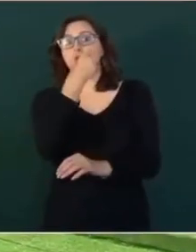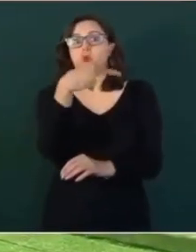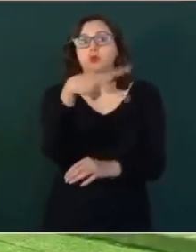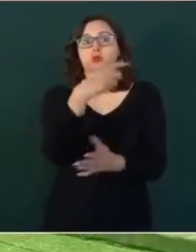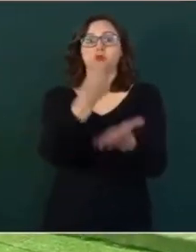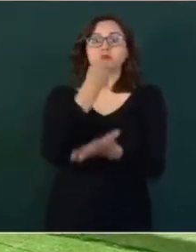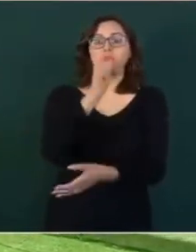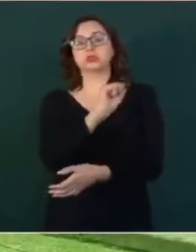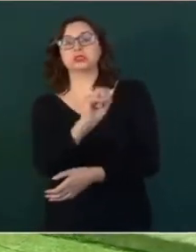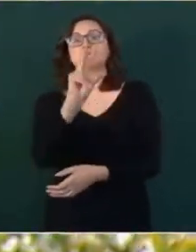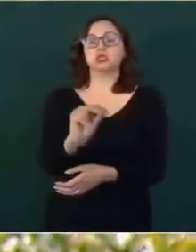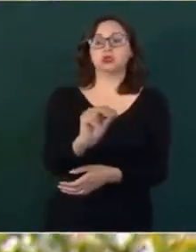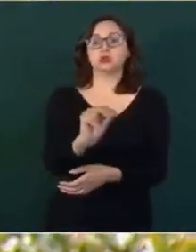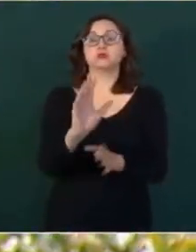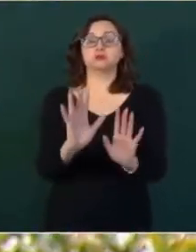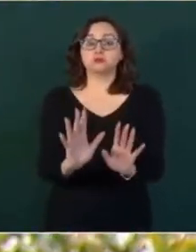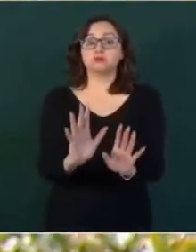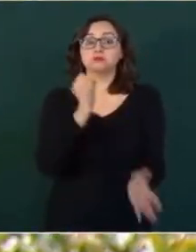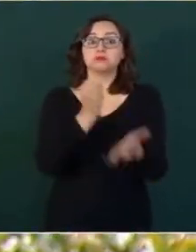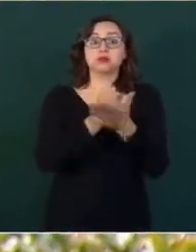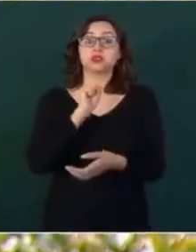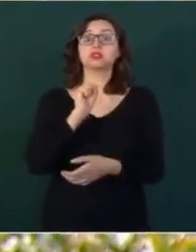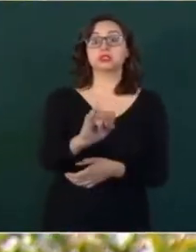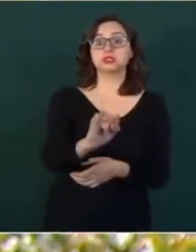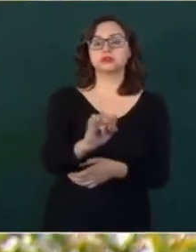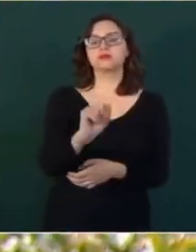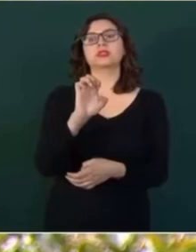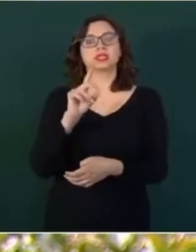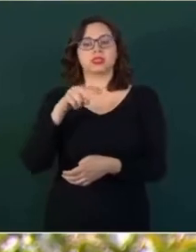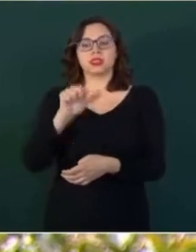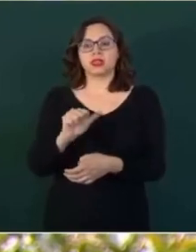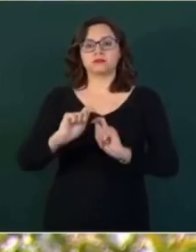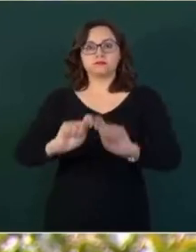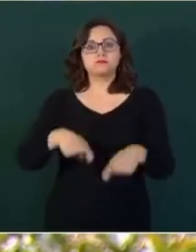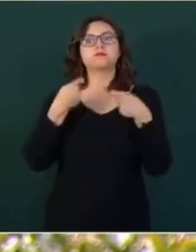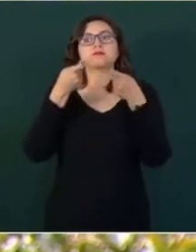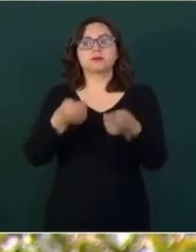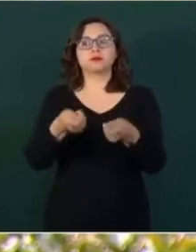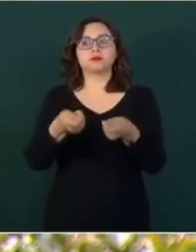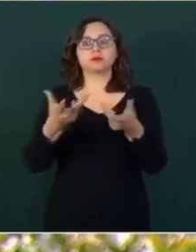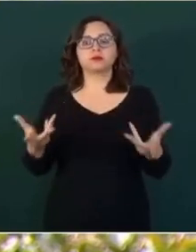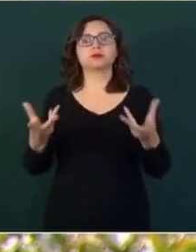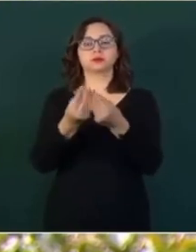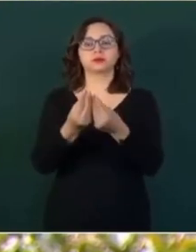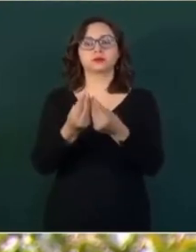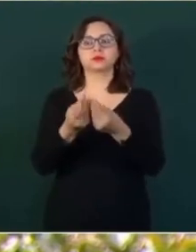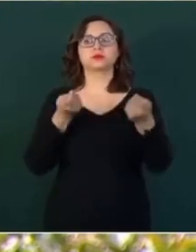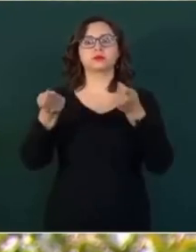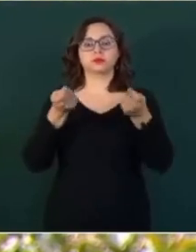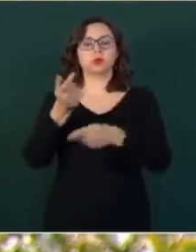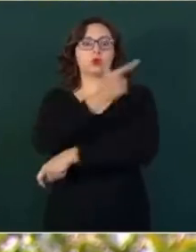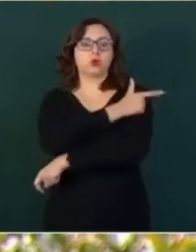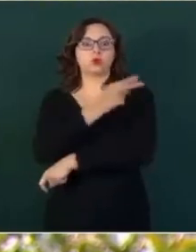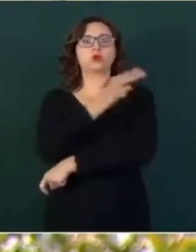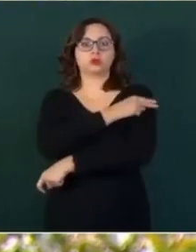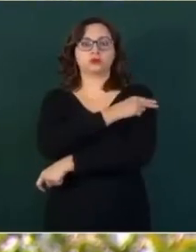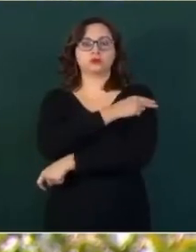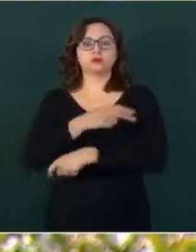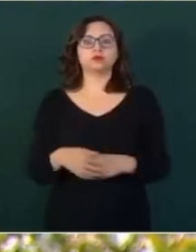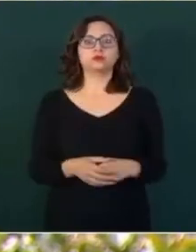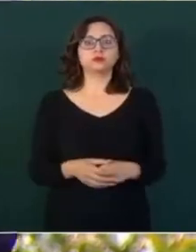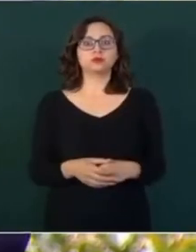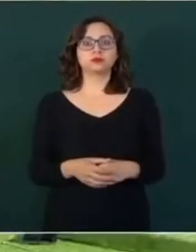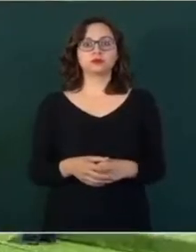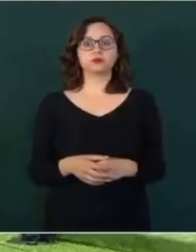La misma Secretaría de la Defensa va a contar con la comandancia de la Guardia Nacional.